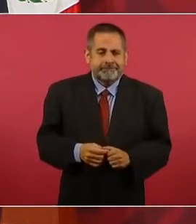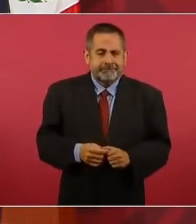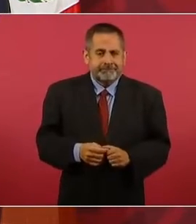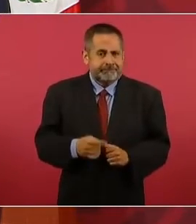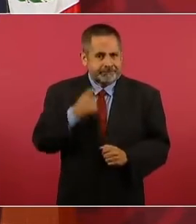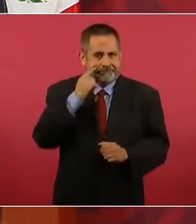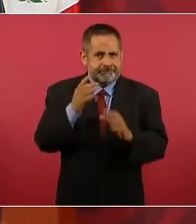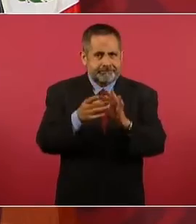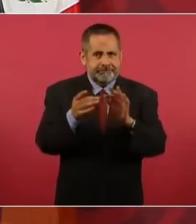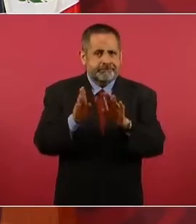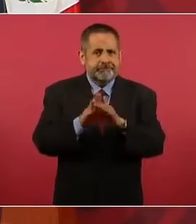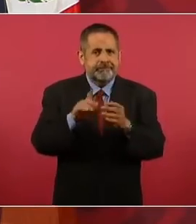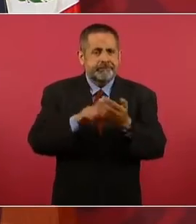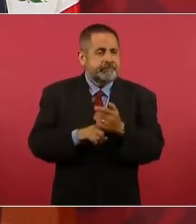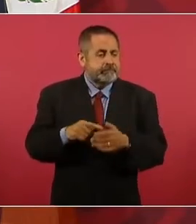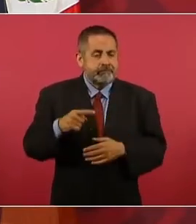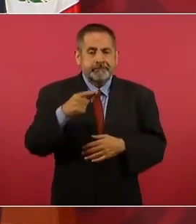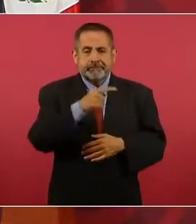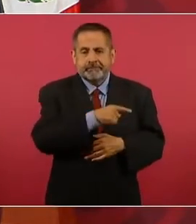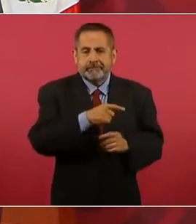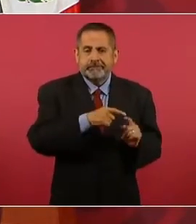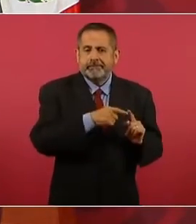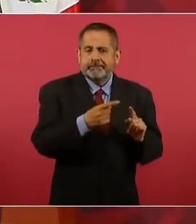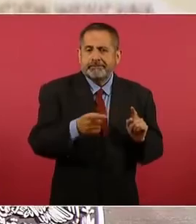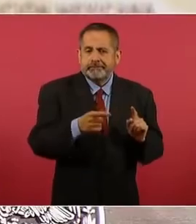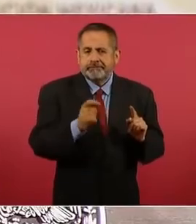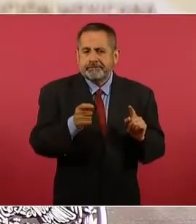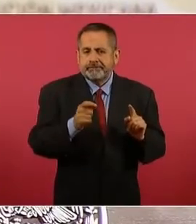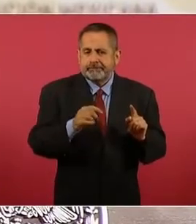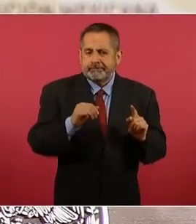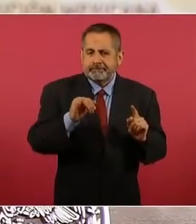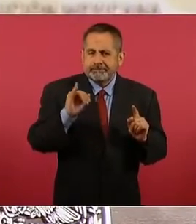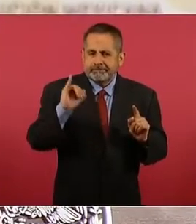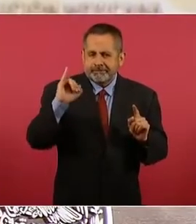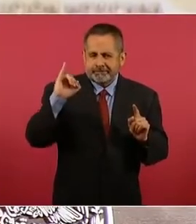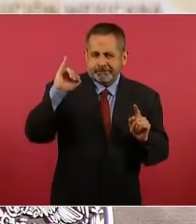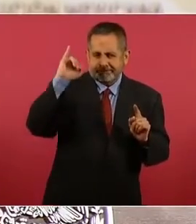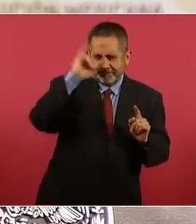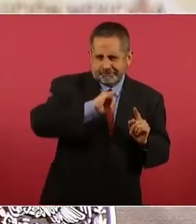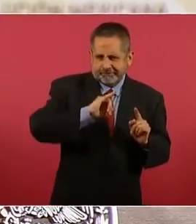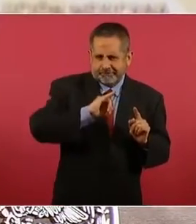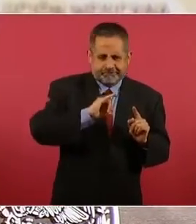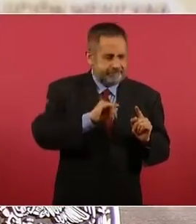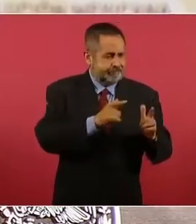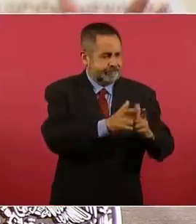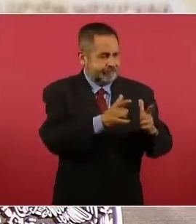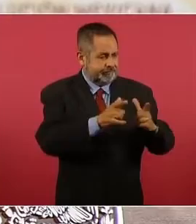jefe de uno de los grupos